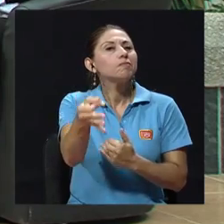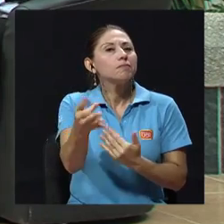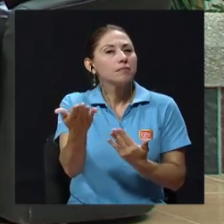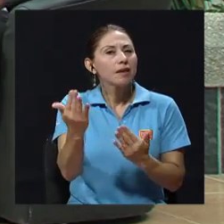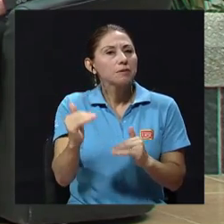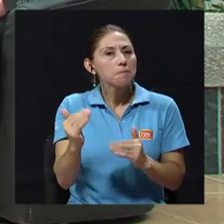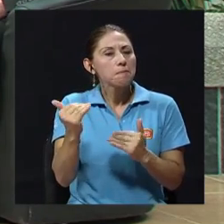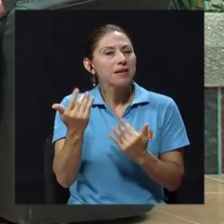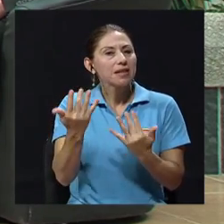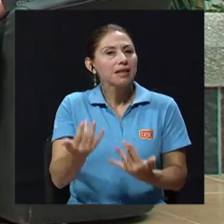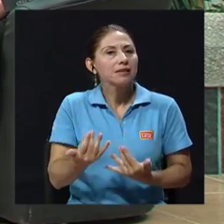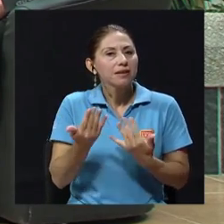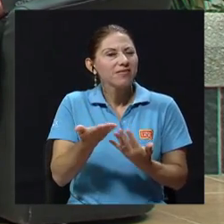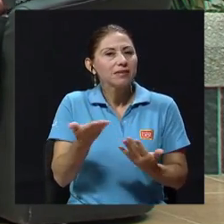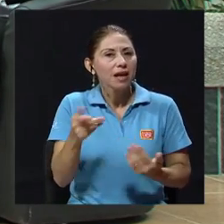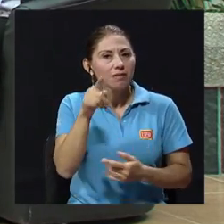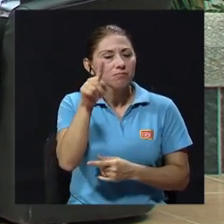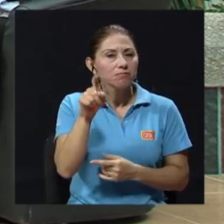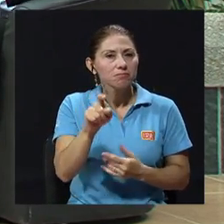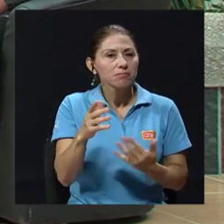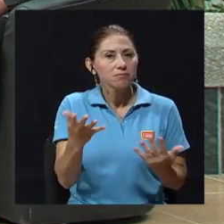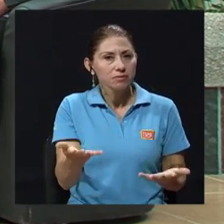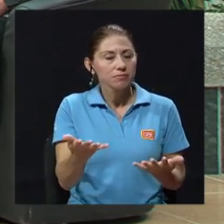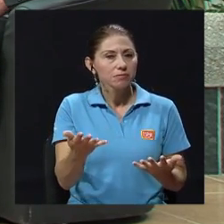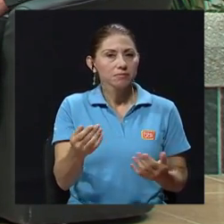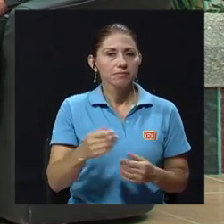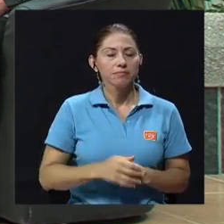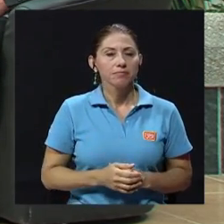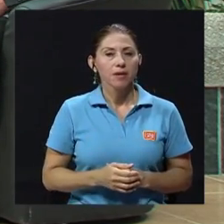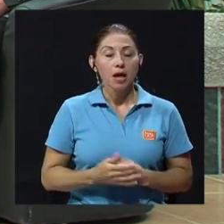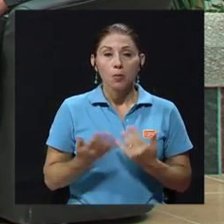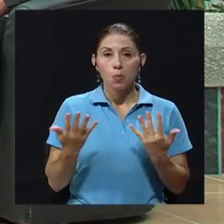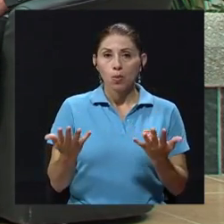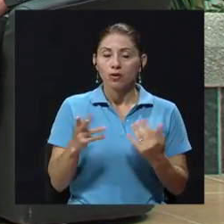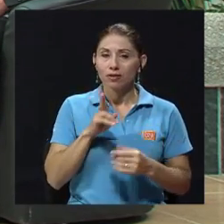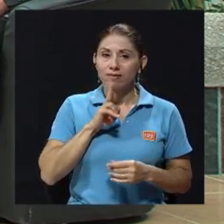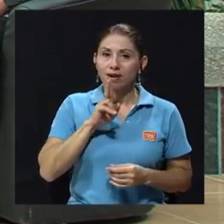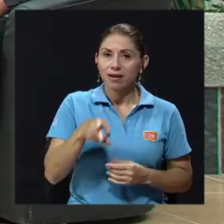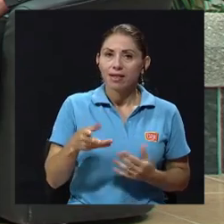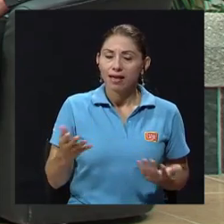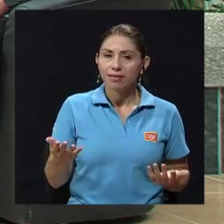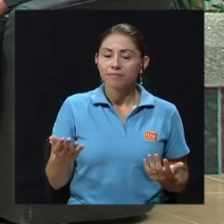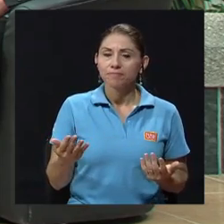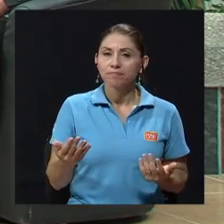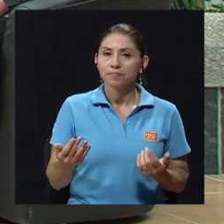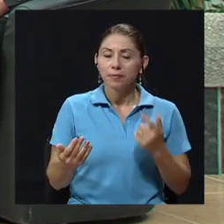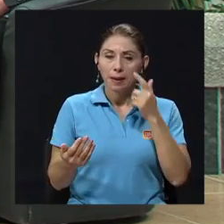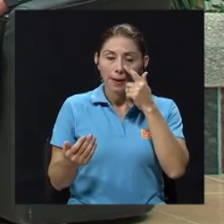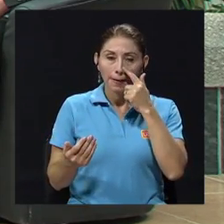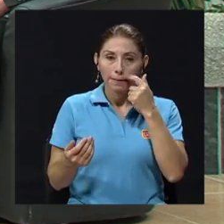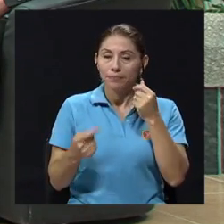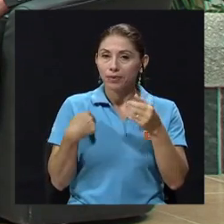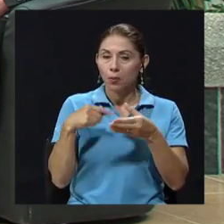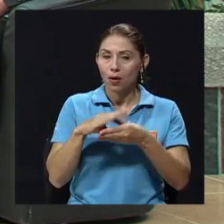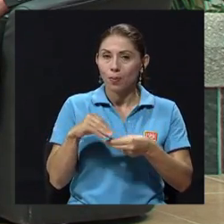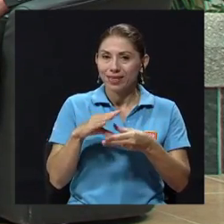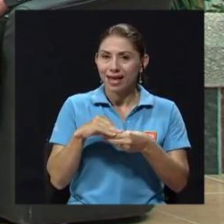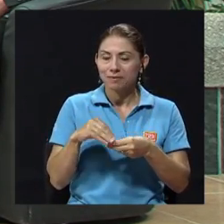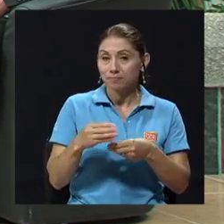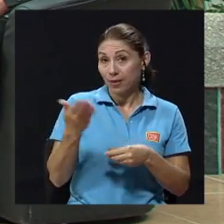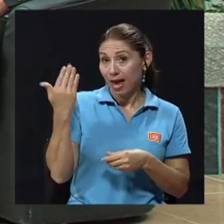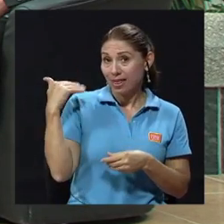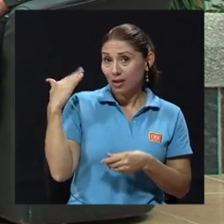está encaminado? ¿Cuáles son las aspiraciones futuras? Bueno, en realidad le voy a comentar que